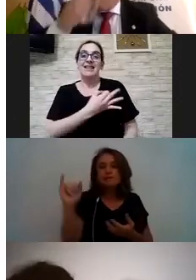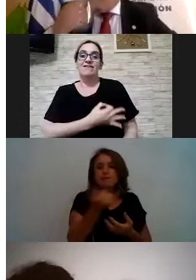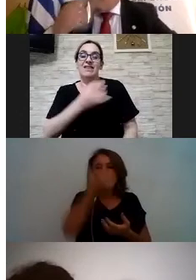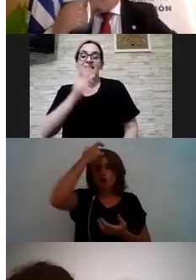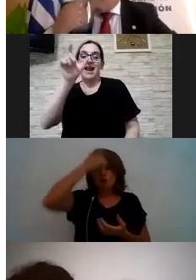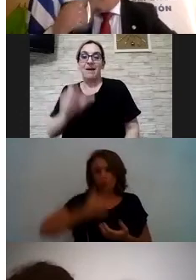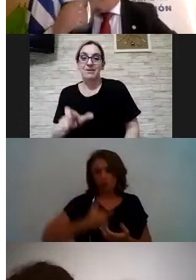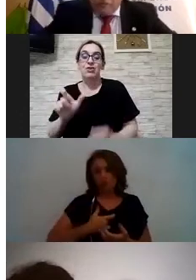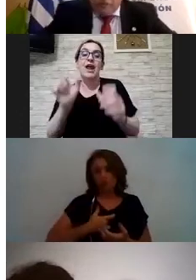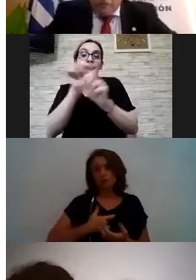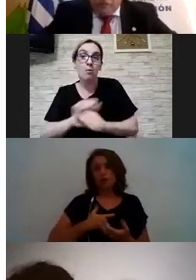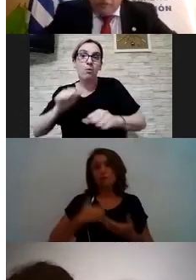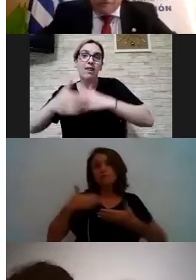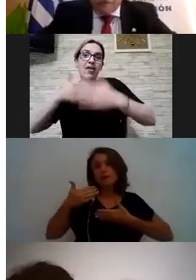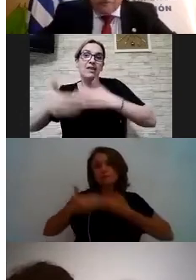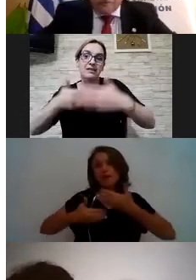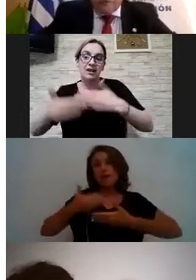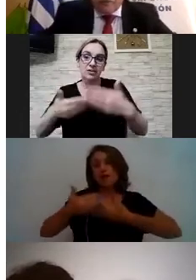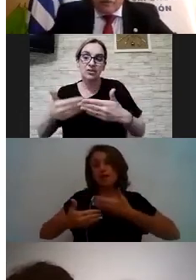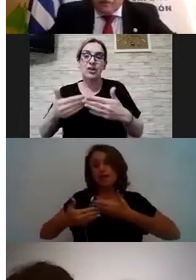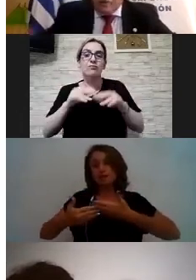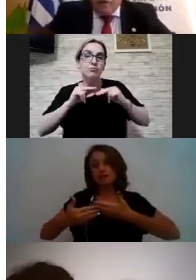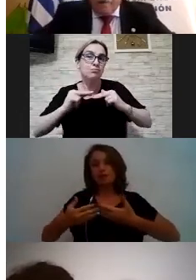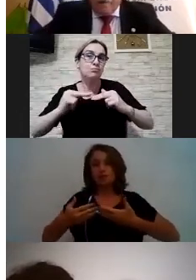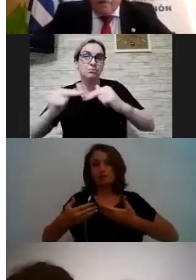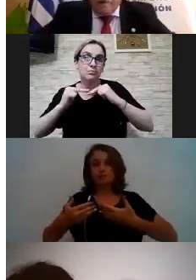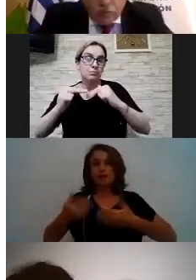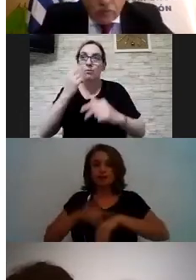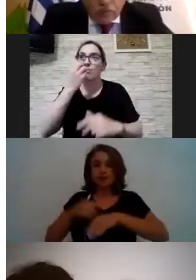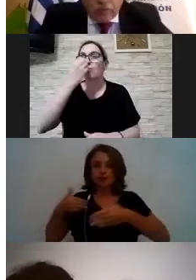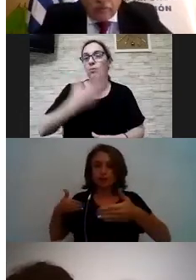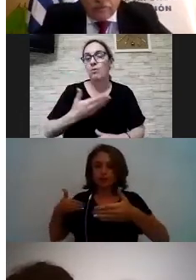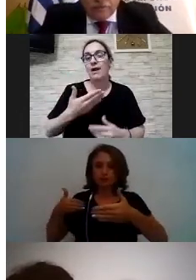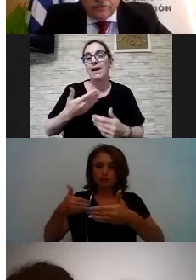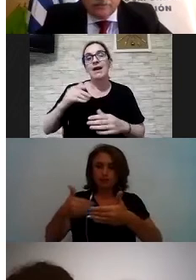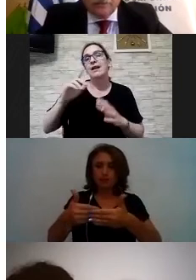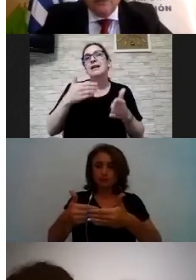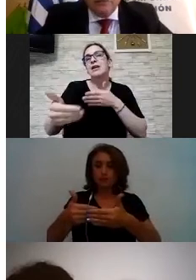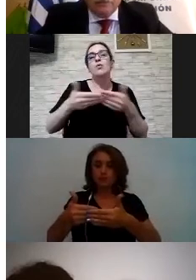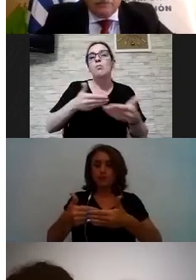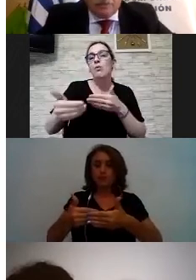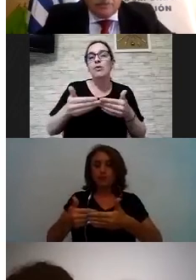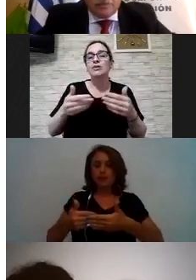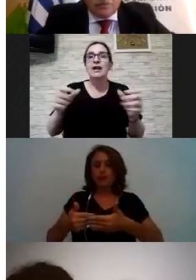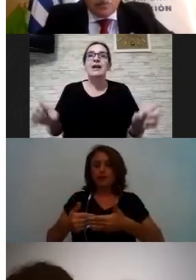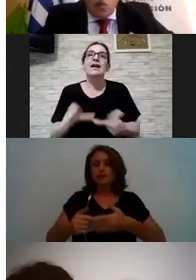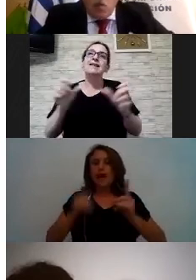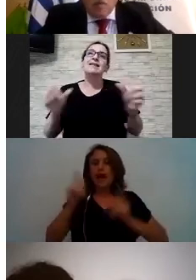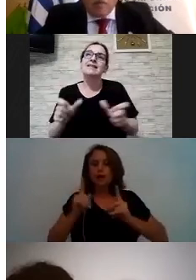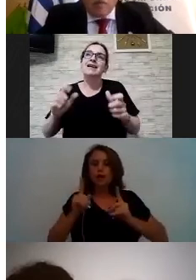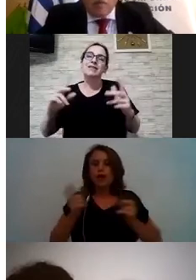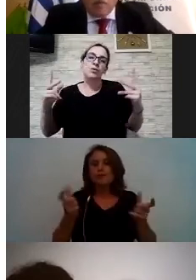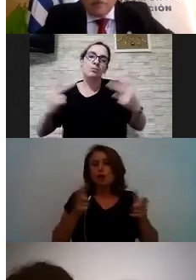que se pueda desarrollar de alguna forma sustentable y sostenida en el tiempo. Así que, más allá de que quizá alguna organización